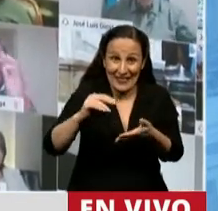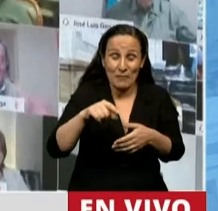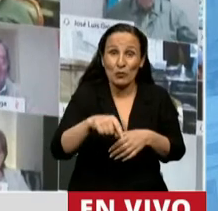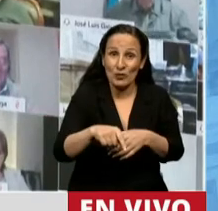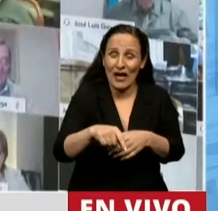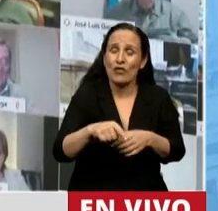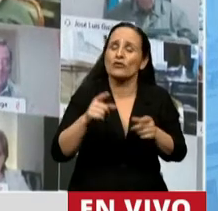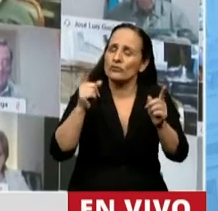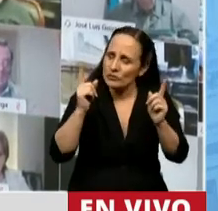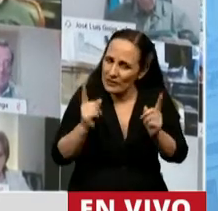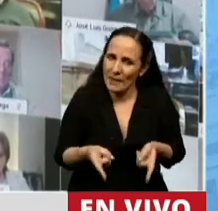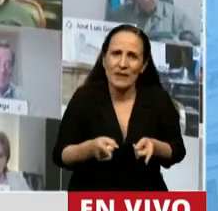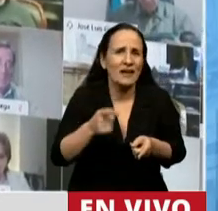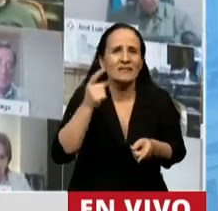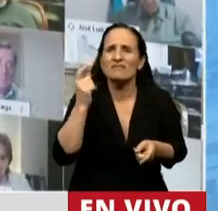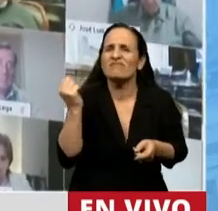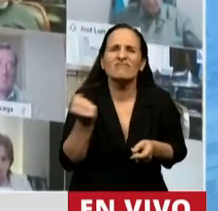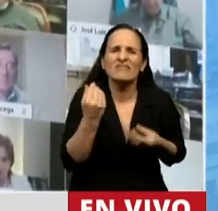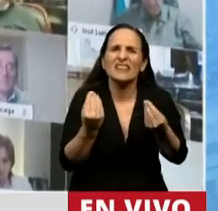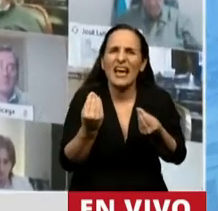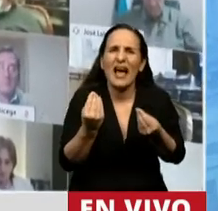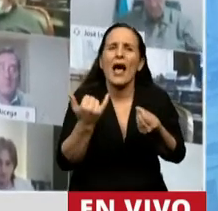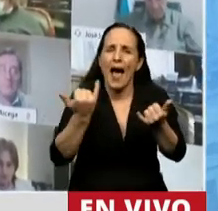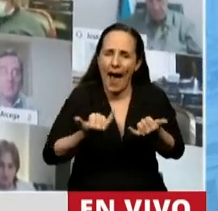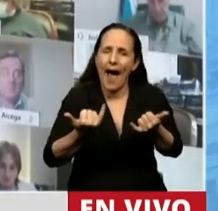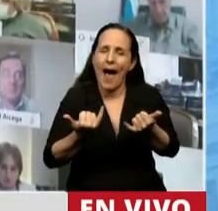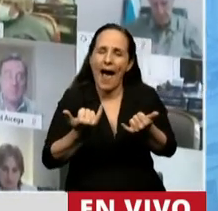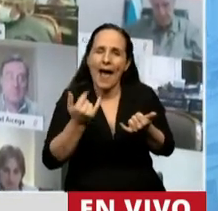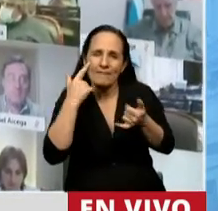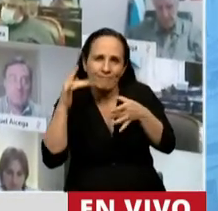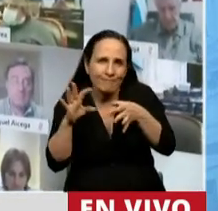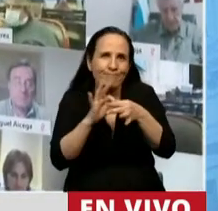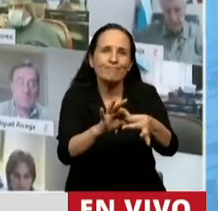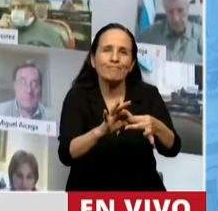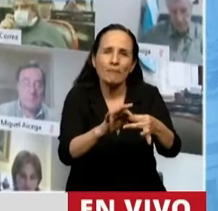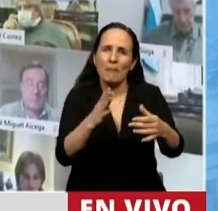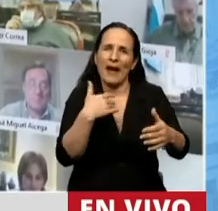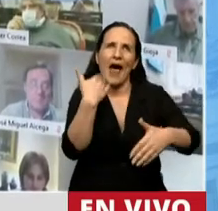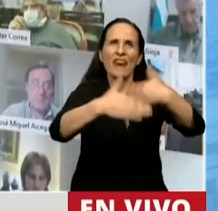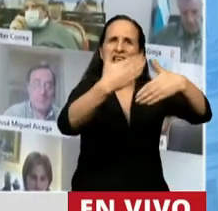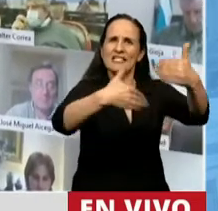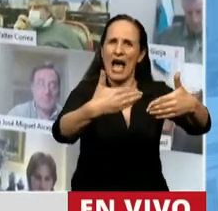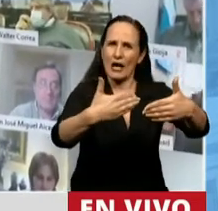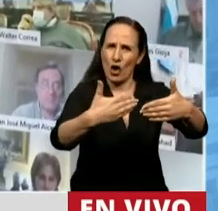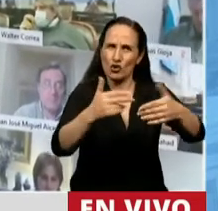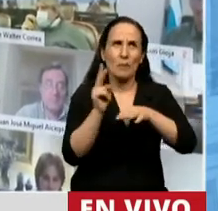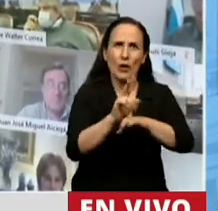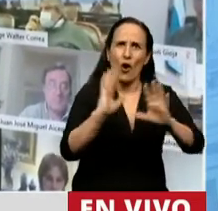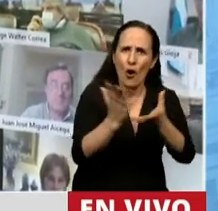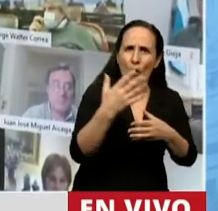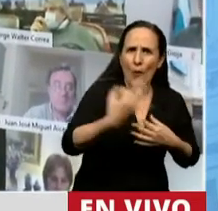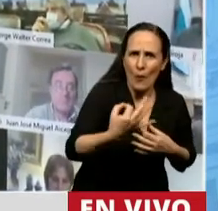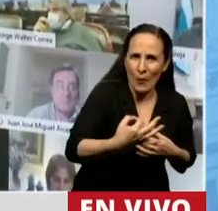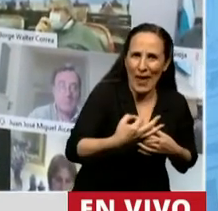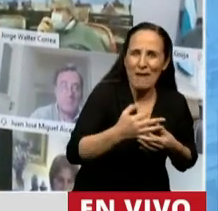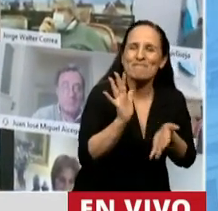también parte de una agenda de desarrollo sostenible y de recuperación económica